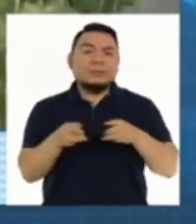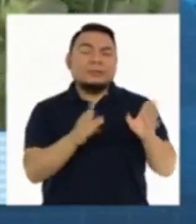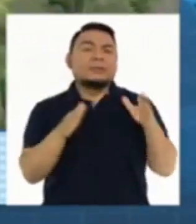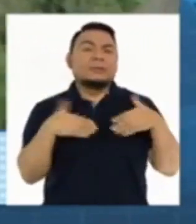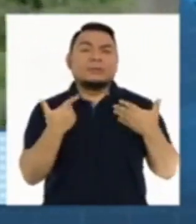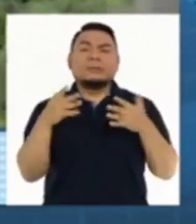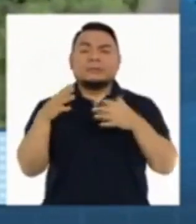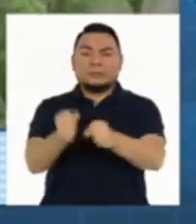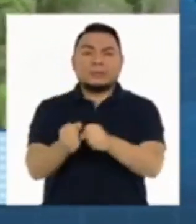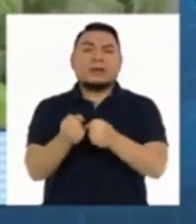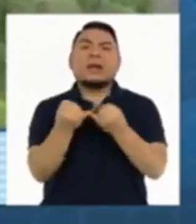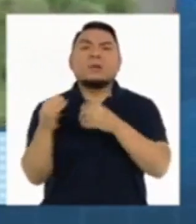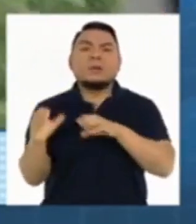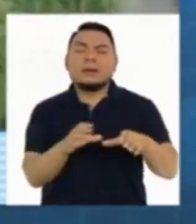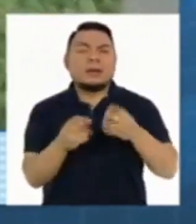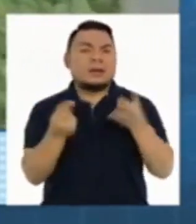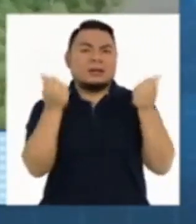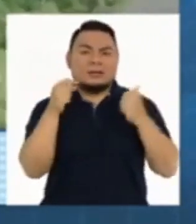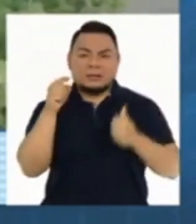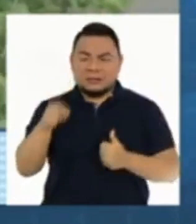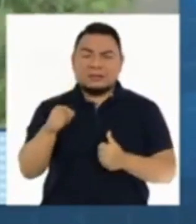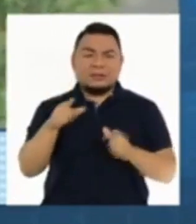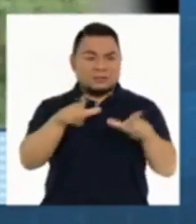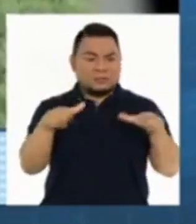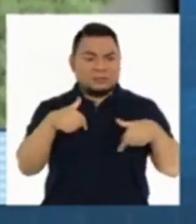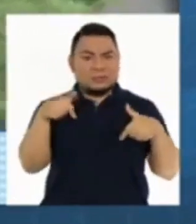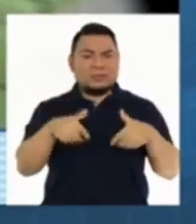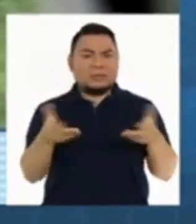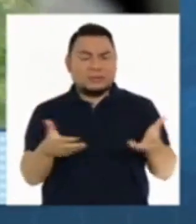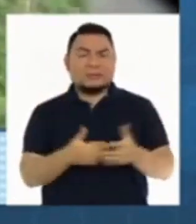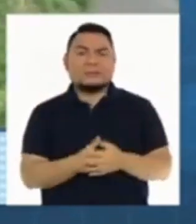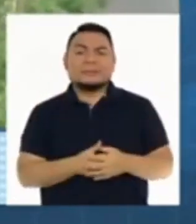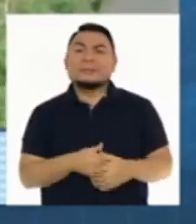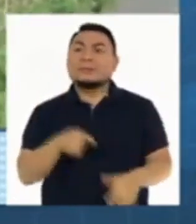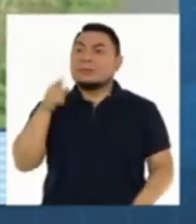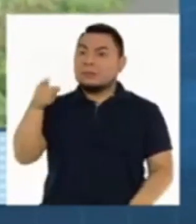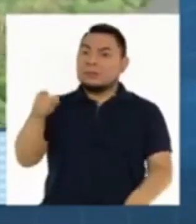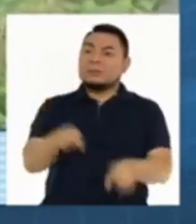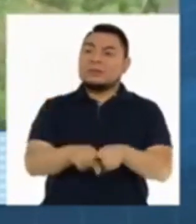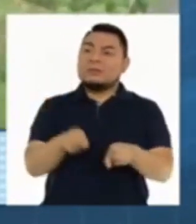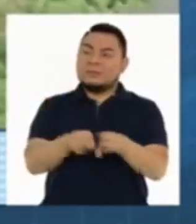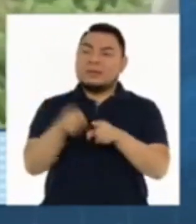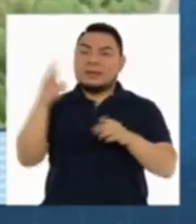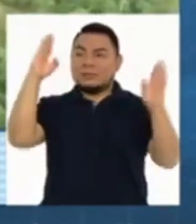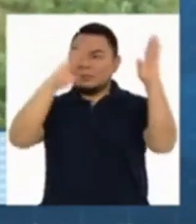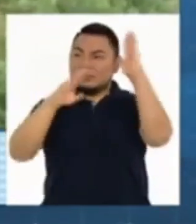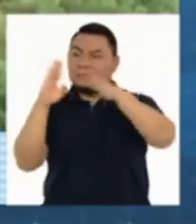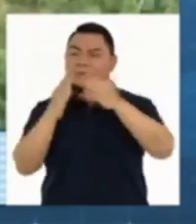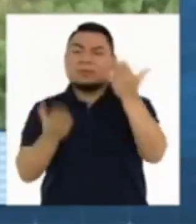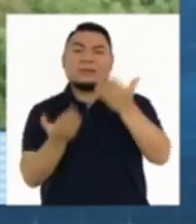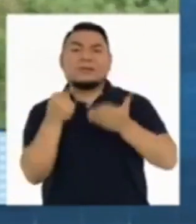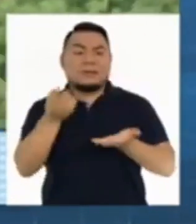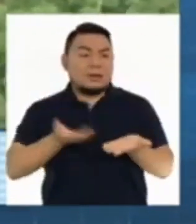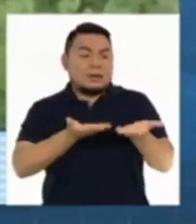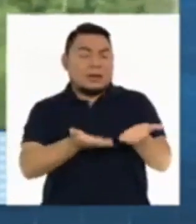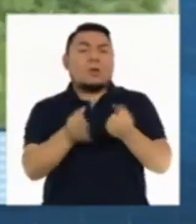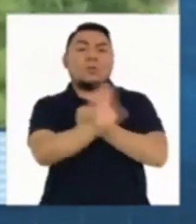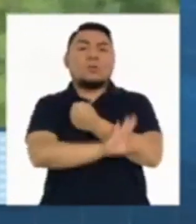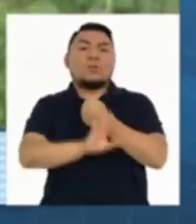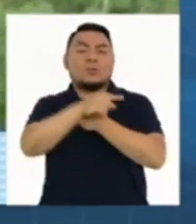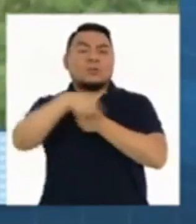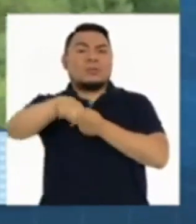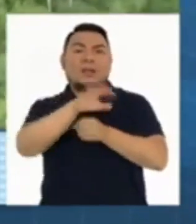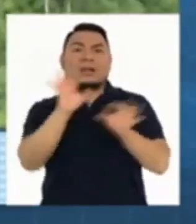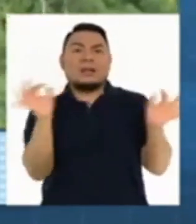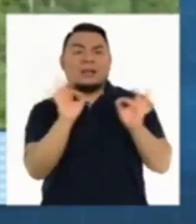poder tomar algunas acciones inmediatas en esta jurisdicción. También ustedes estarán preocupados por garantizar la seguridad y no